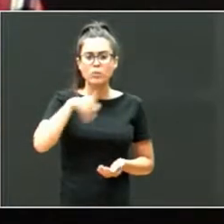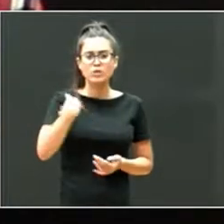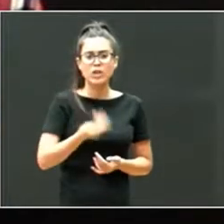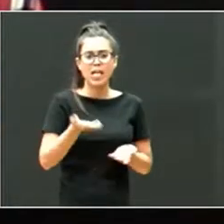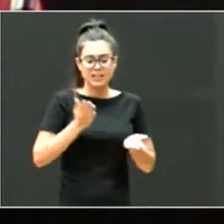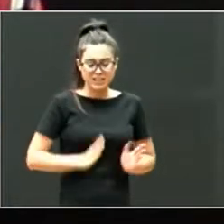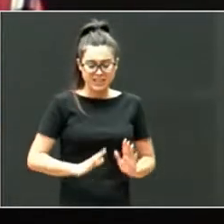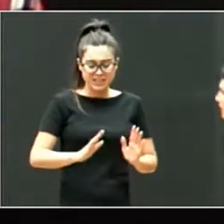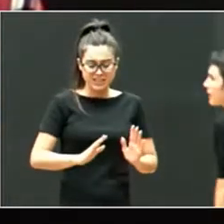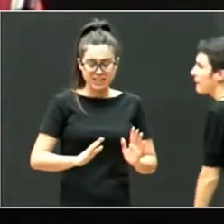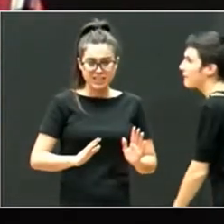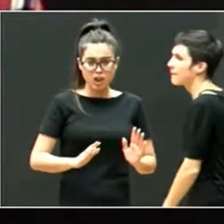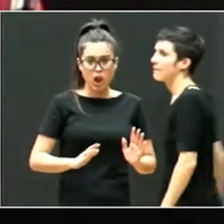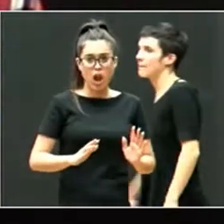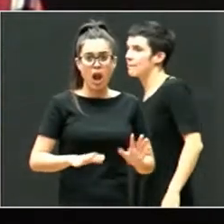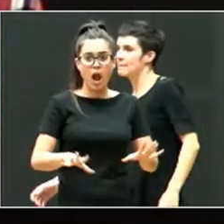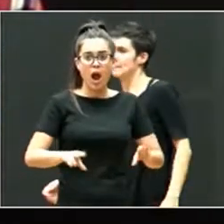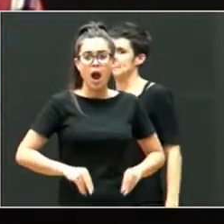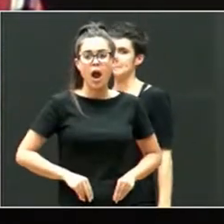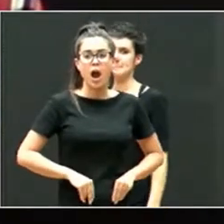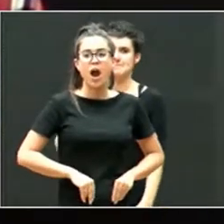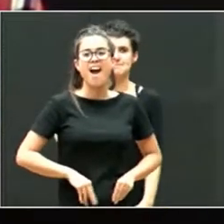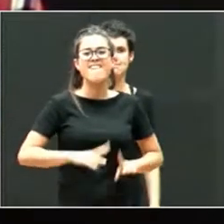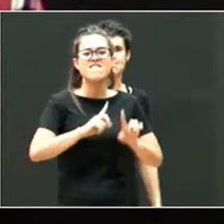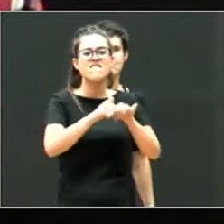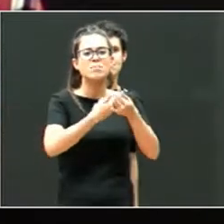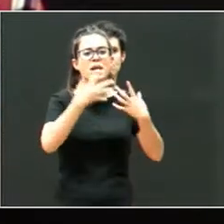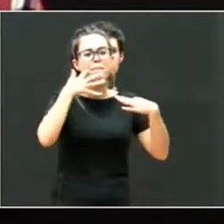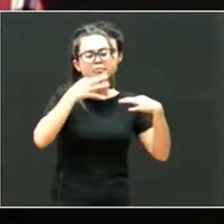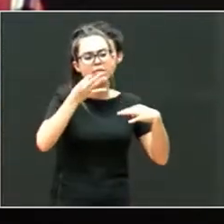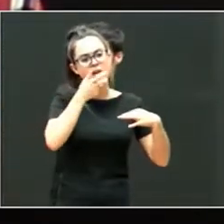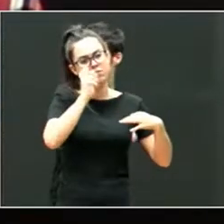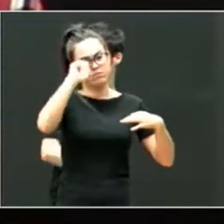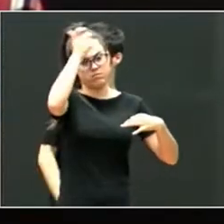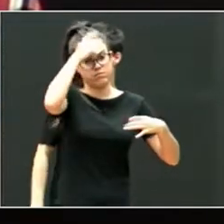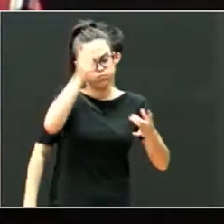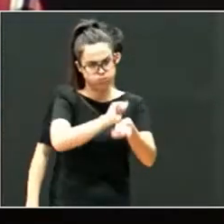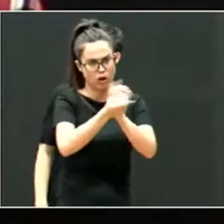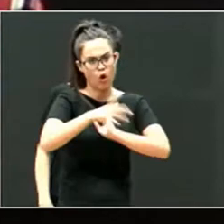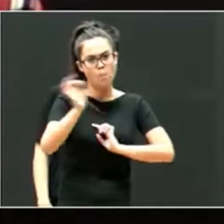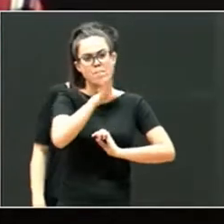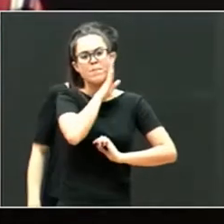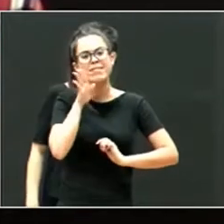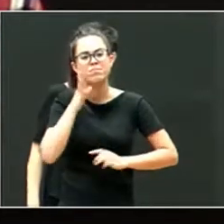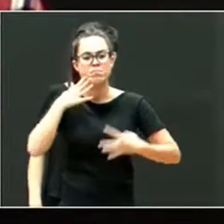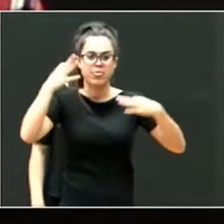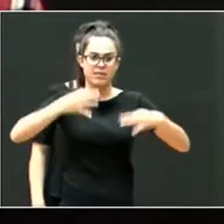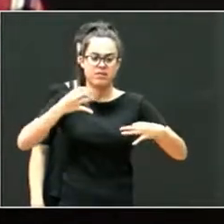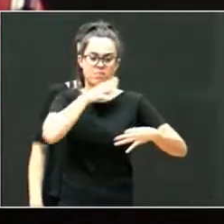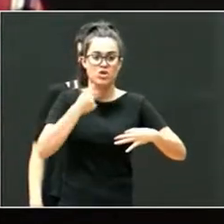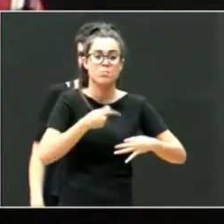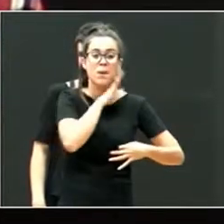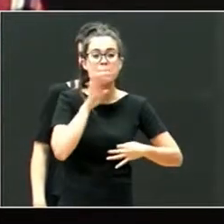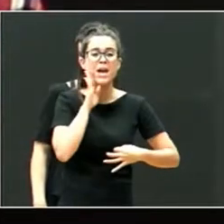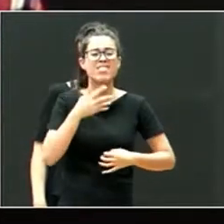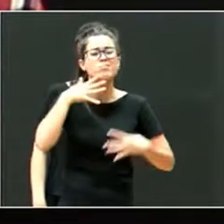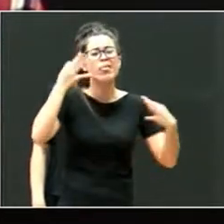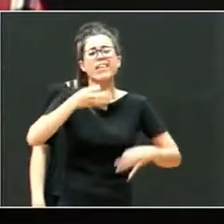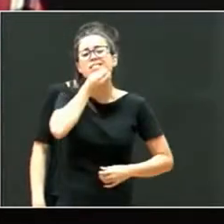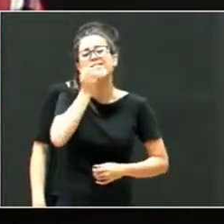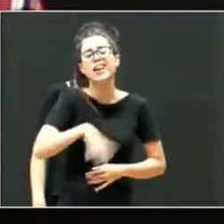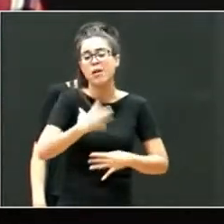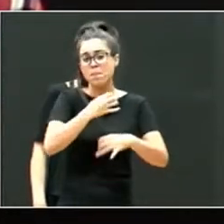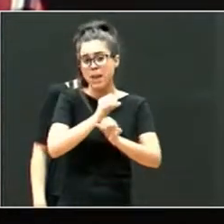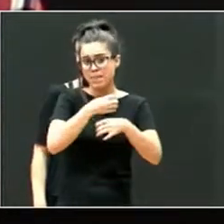adoptados no escuchen la palabra familia verdadera o madre verdadera, porque madre verdadera es la biológica,